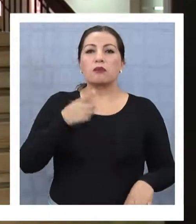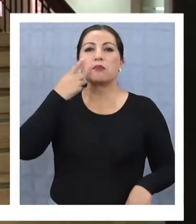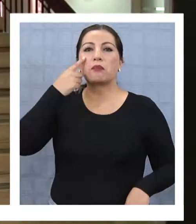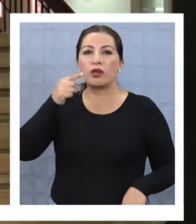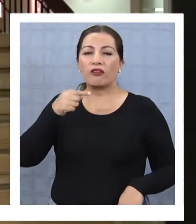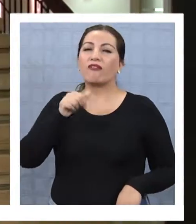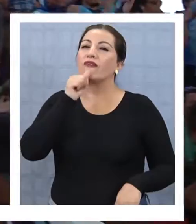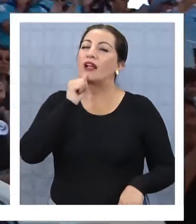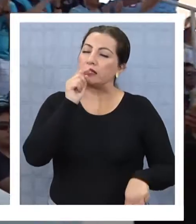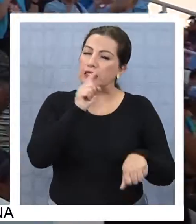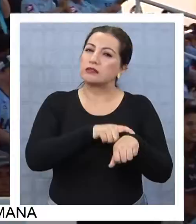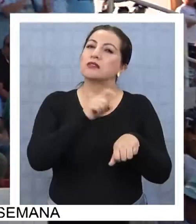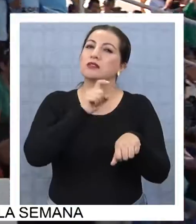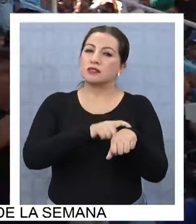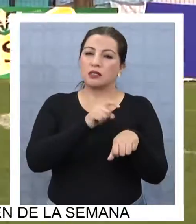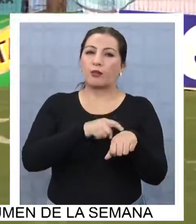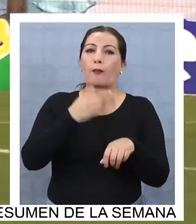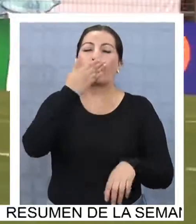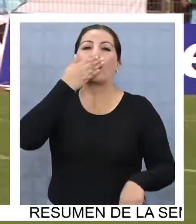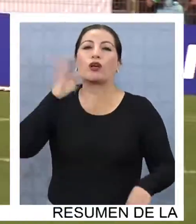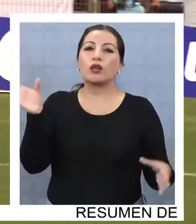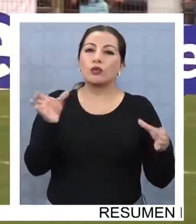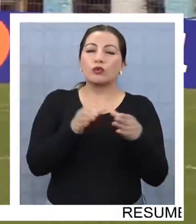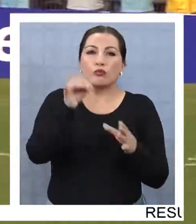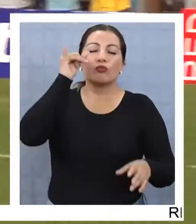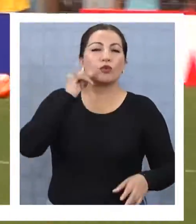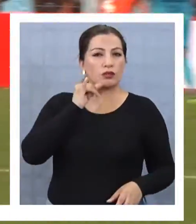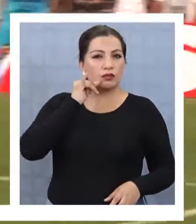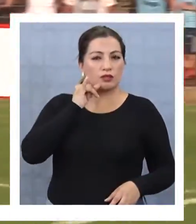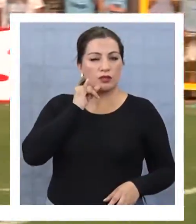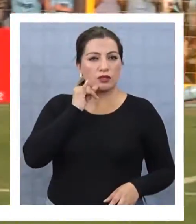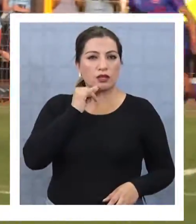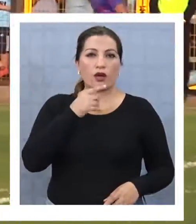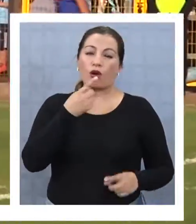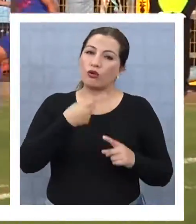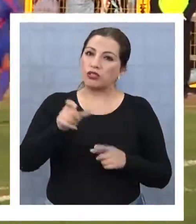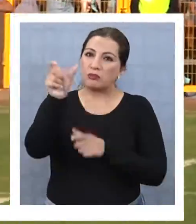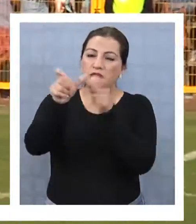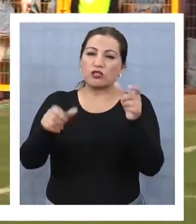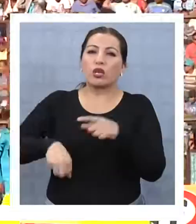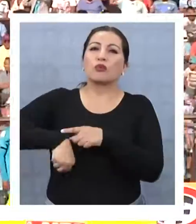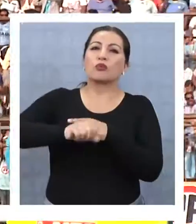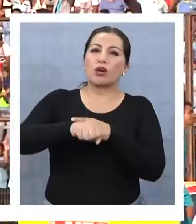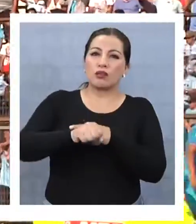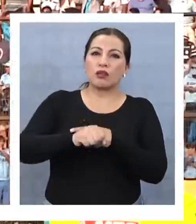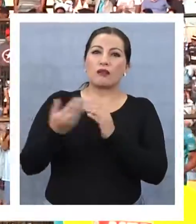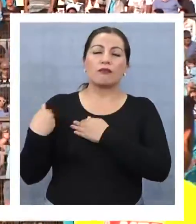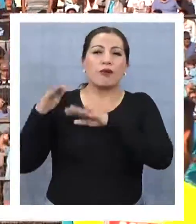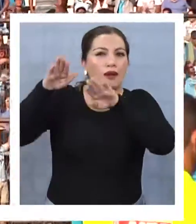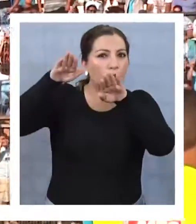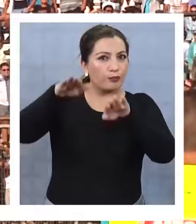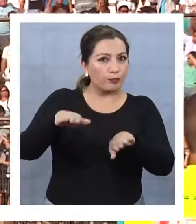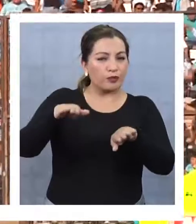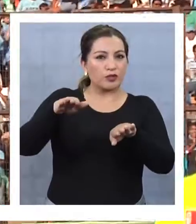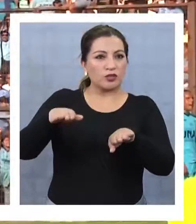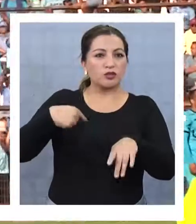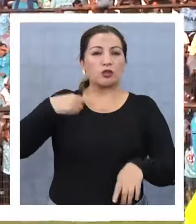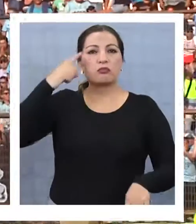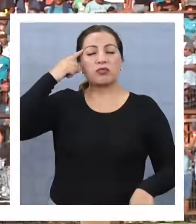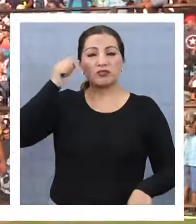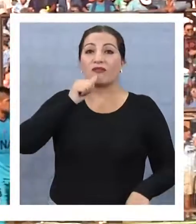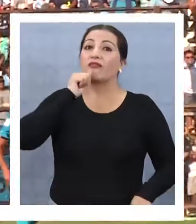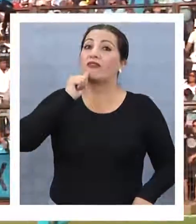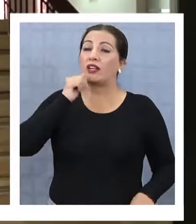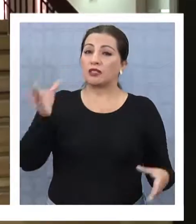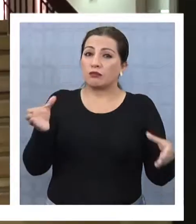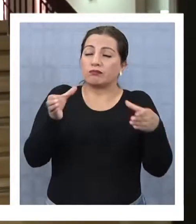pero yo creo que hay que darle tiempo. Yo creo que hay que mejorar el equipo. A lo mejor traer a otros jugadores, algunos refuerzos que me parece a mí que